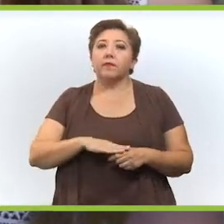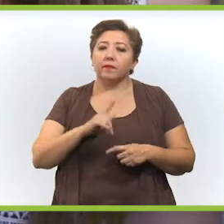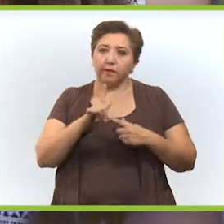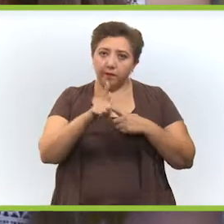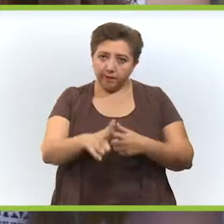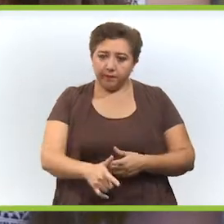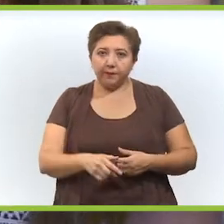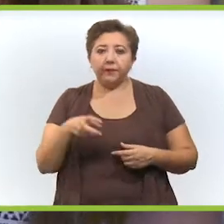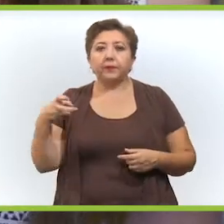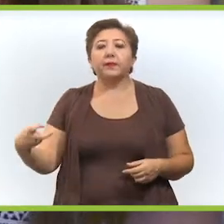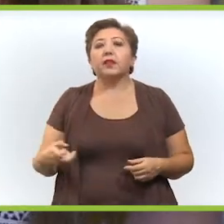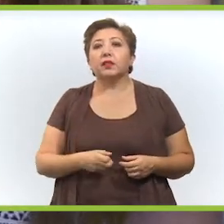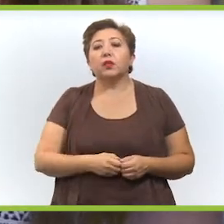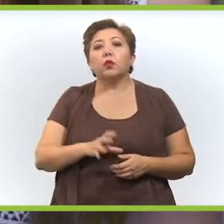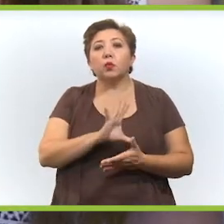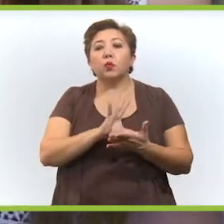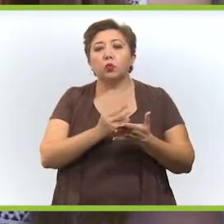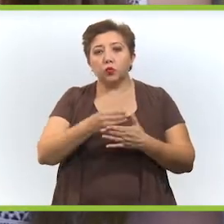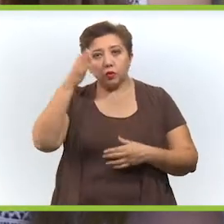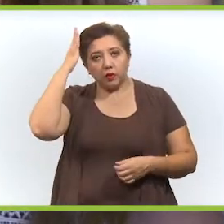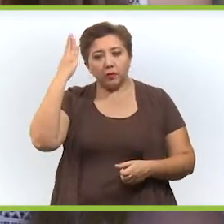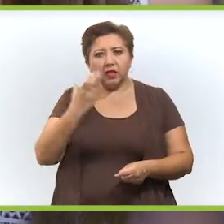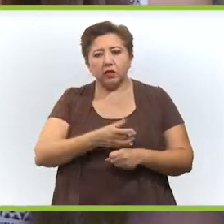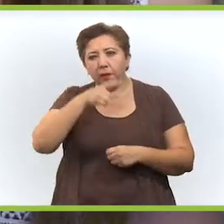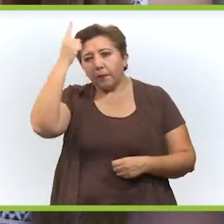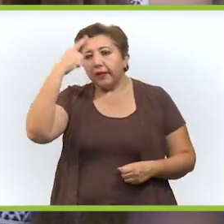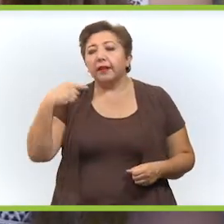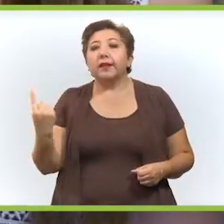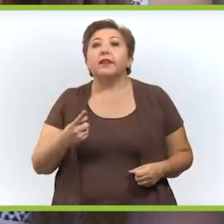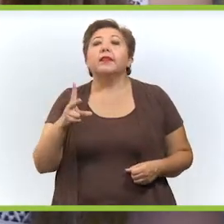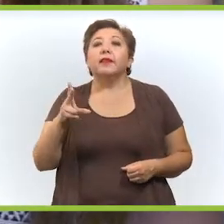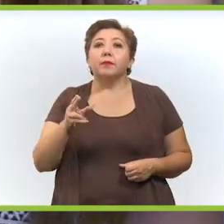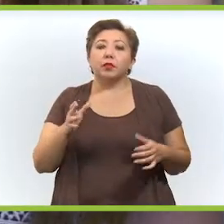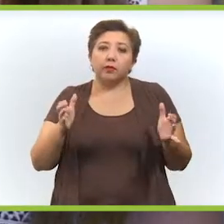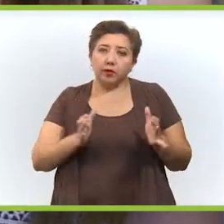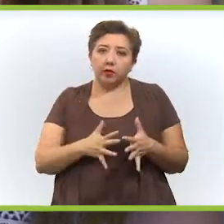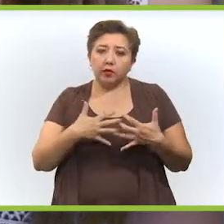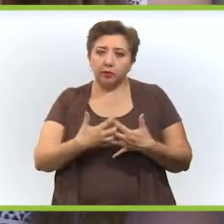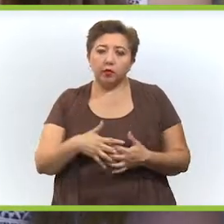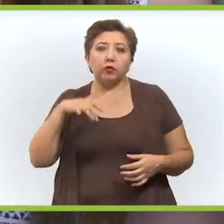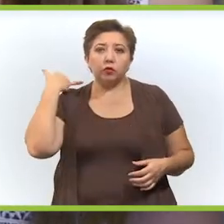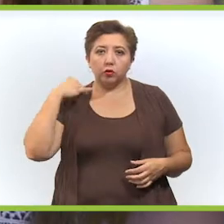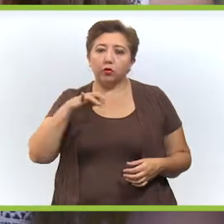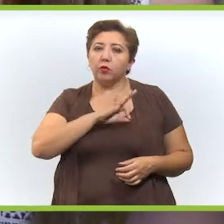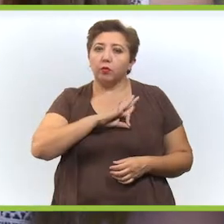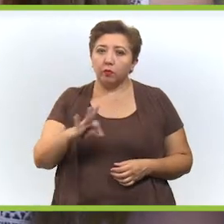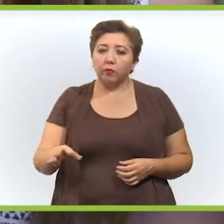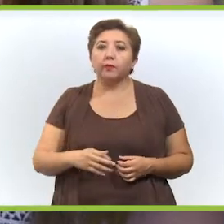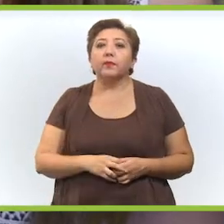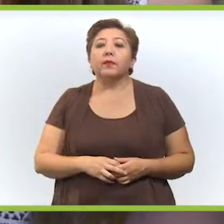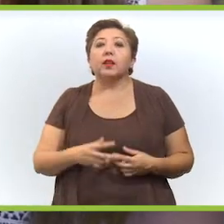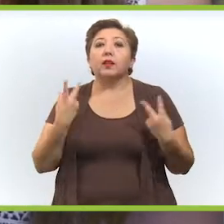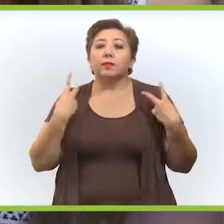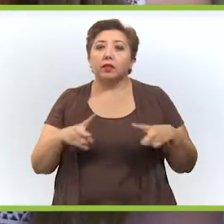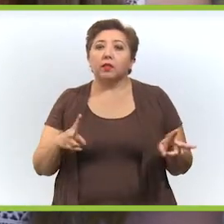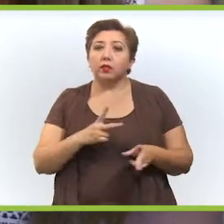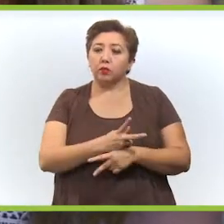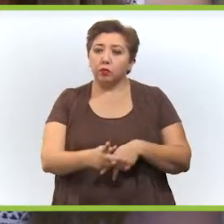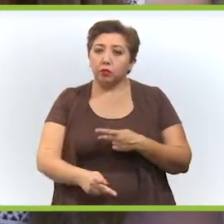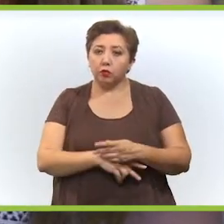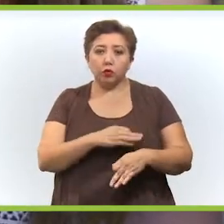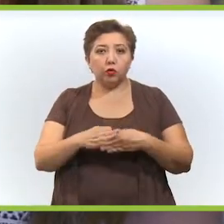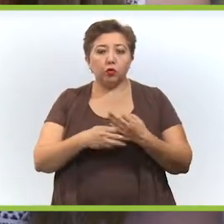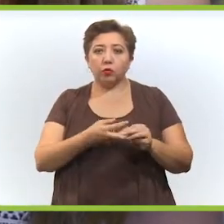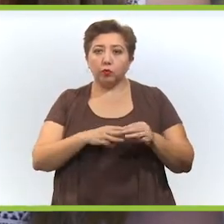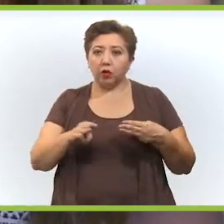estrechando, vamos a seguir fomentando estos cursos de capacitación. ¿Para qué? Para que también los pequeños empresarios yucatecos puedan aspirar a vender sus